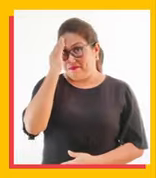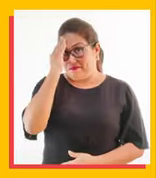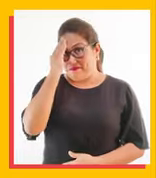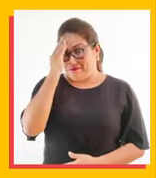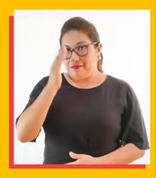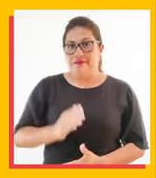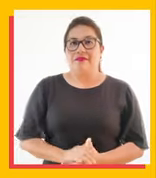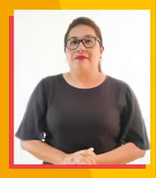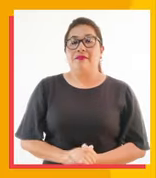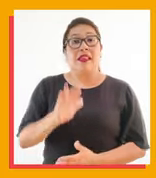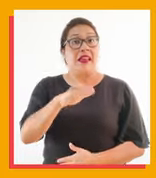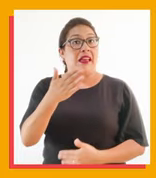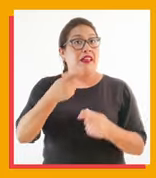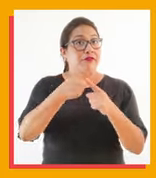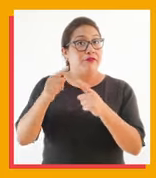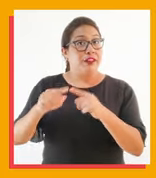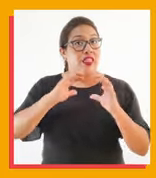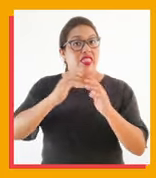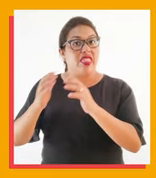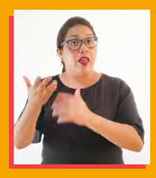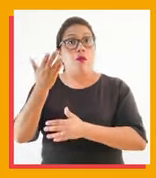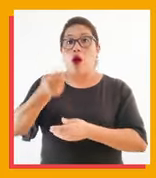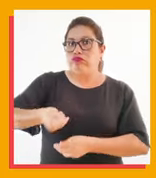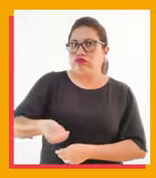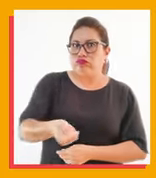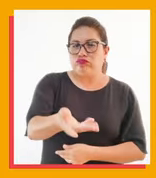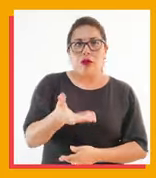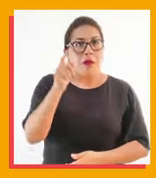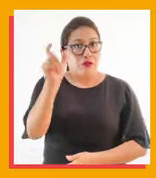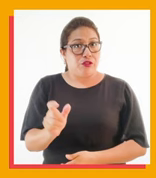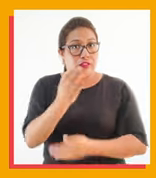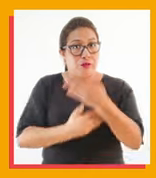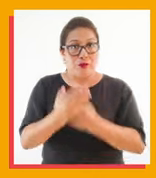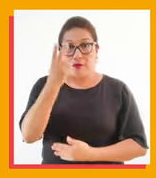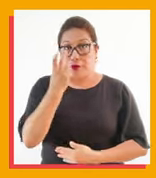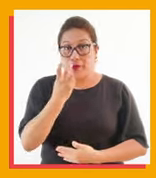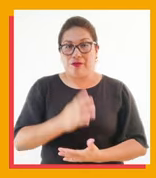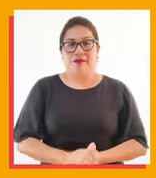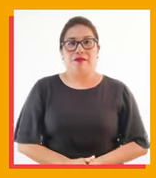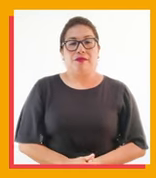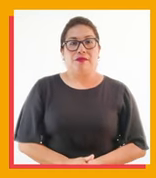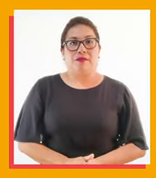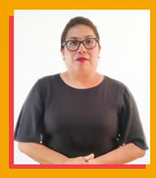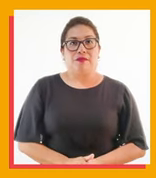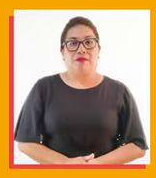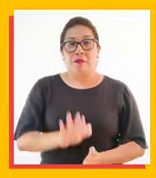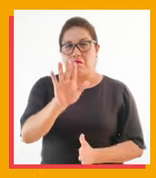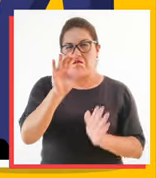¿Sabías que existen diferentes tipos de bastones guía para personas con discapacidad visual?